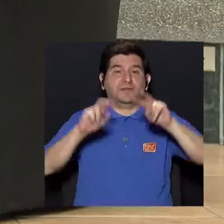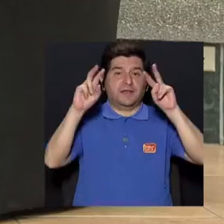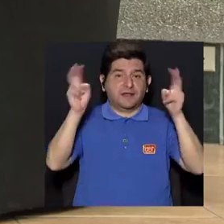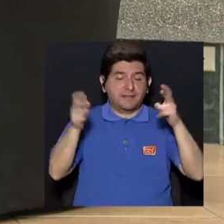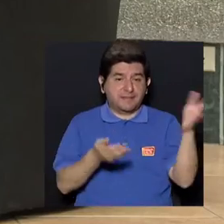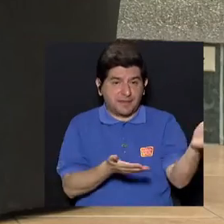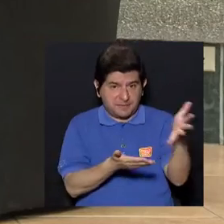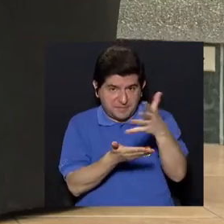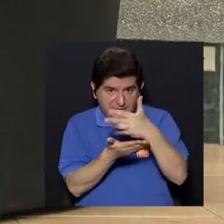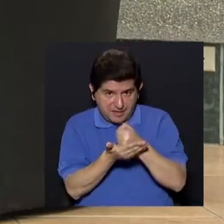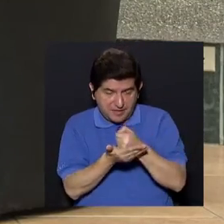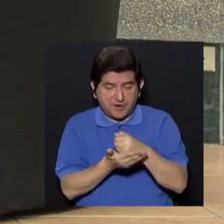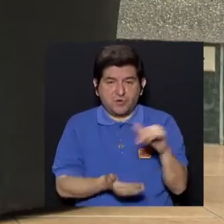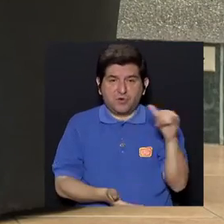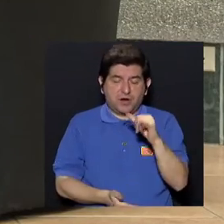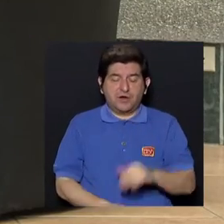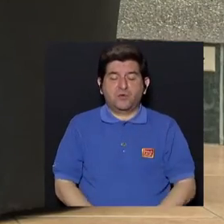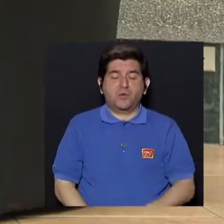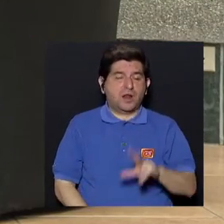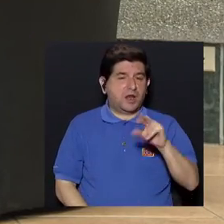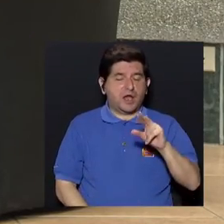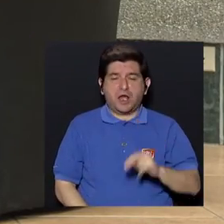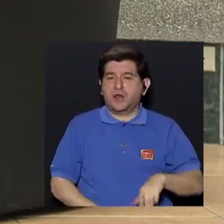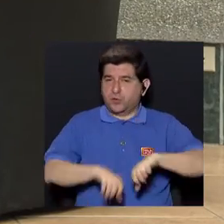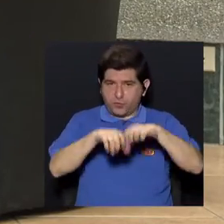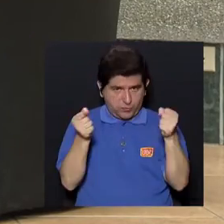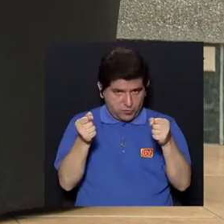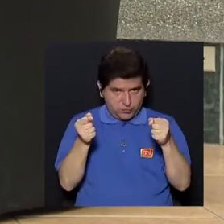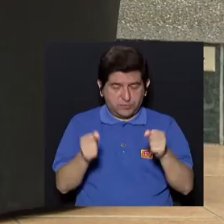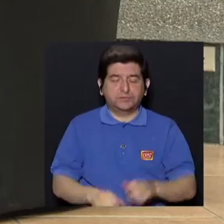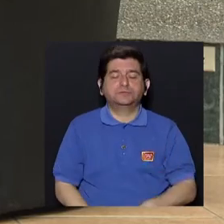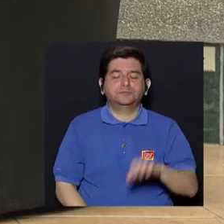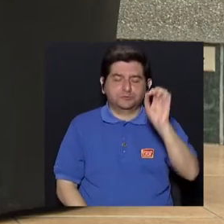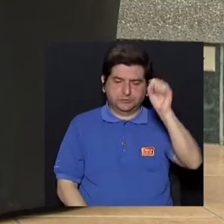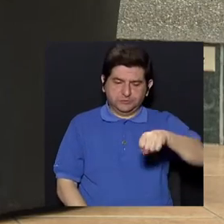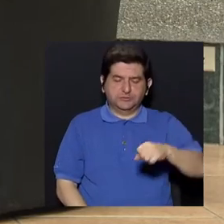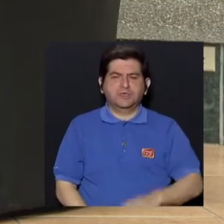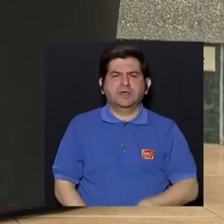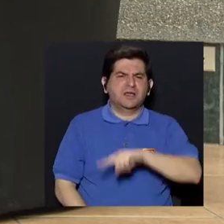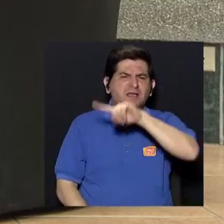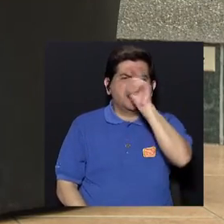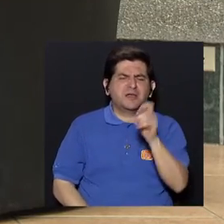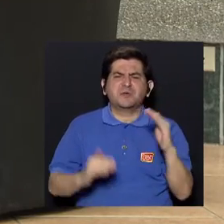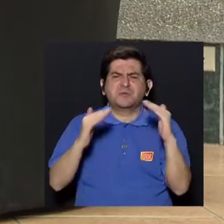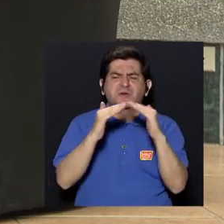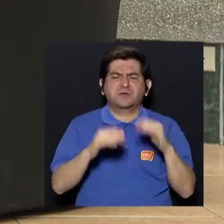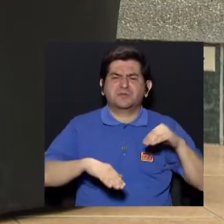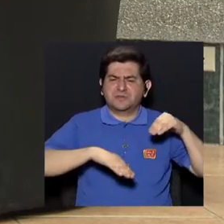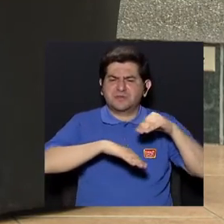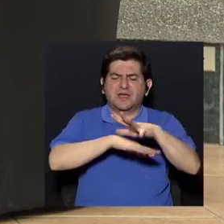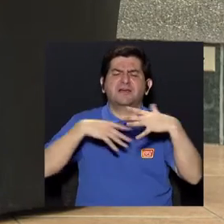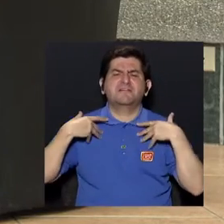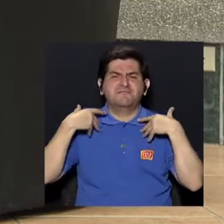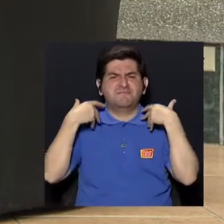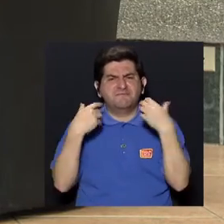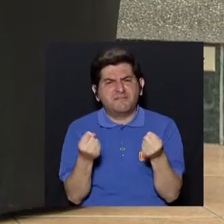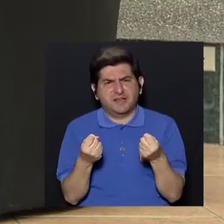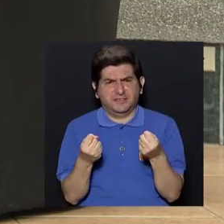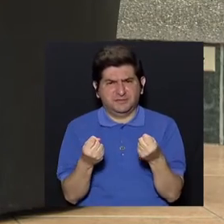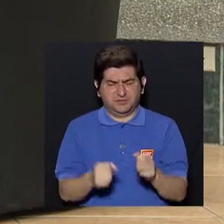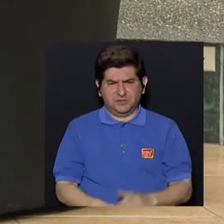recogerlo tal cual como se recoge el que no está quebrado. Exactamente. Yo creo que se preguntarán en la casa cuál es el efecto sobre la salud.